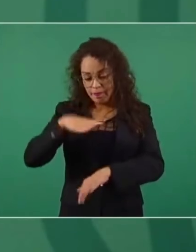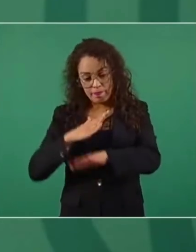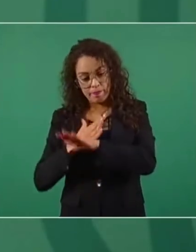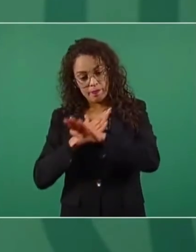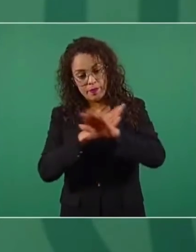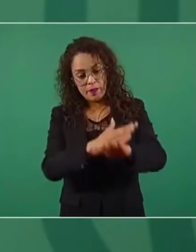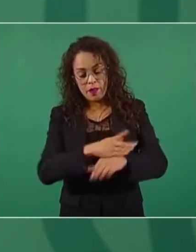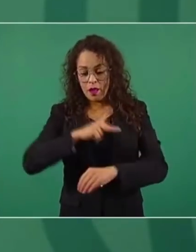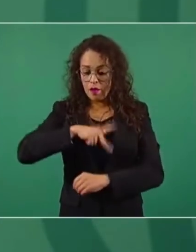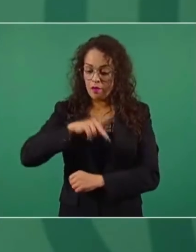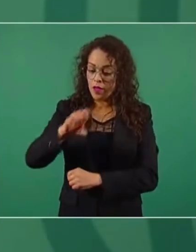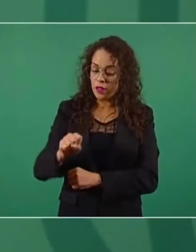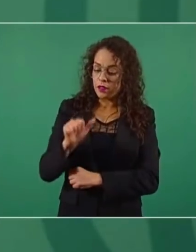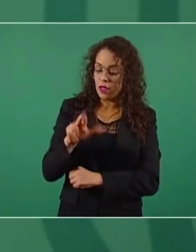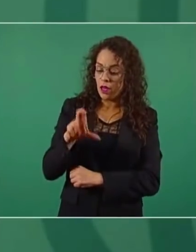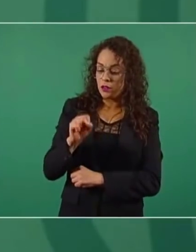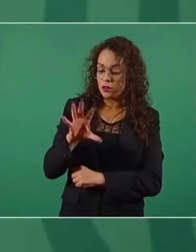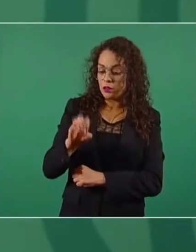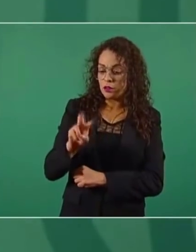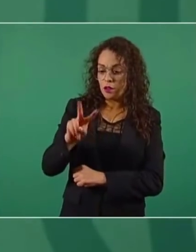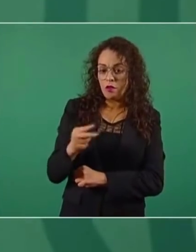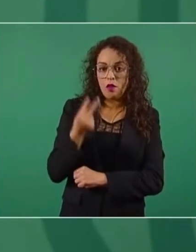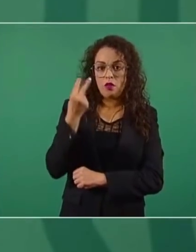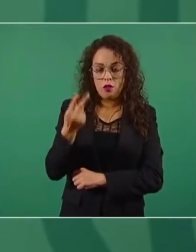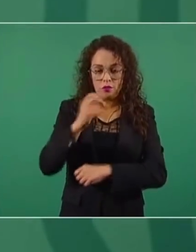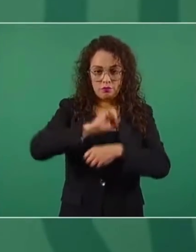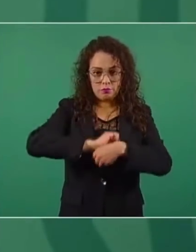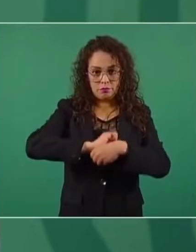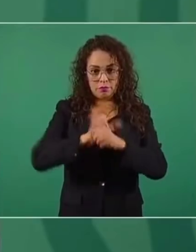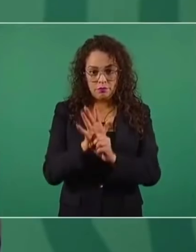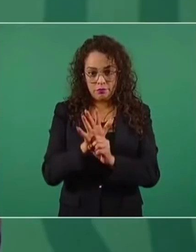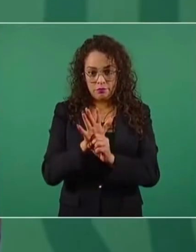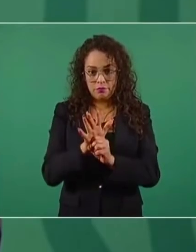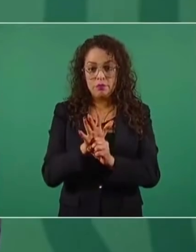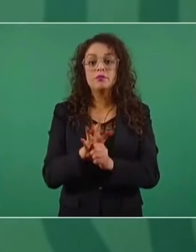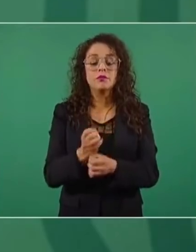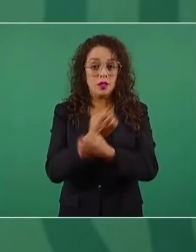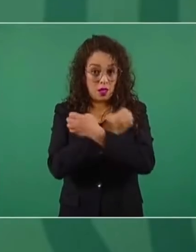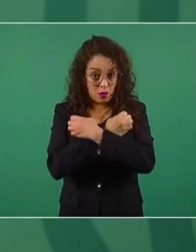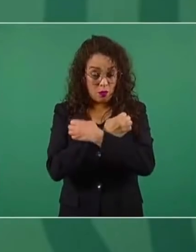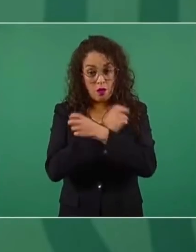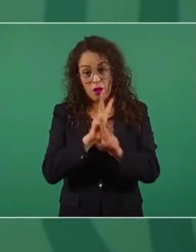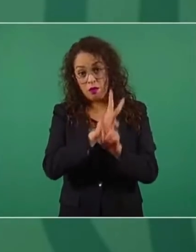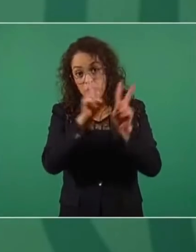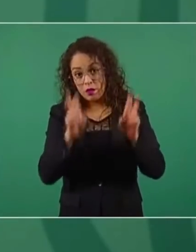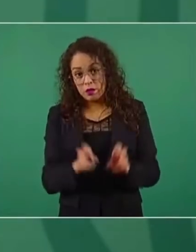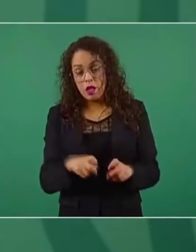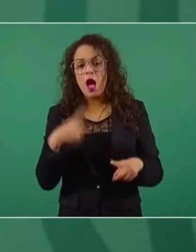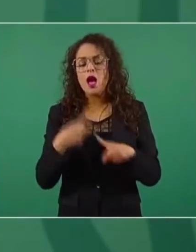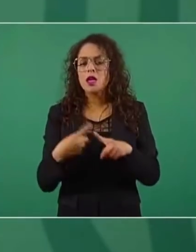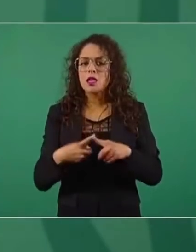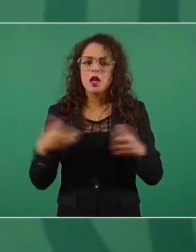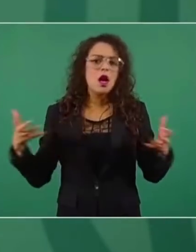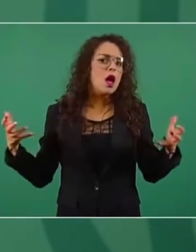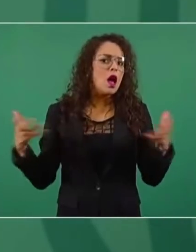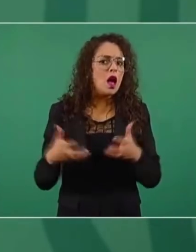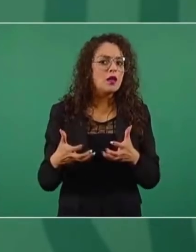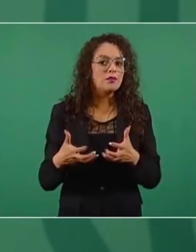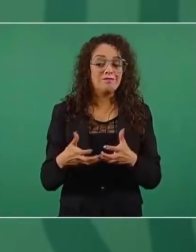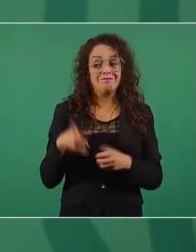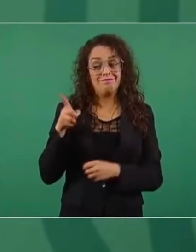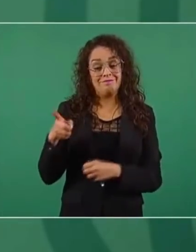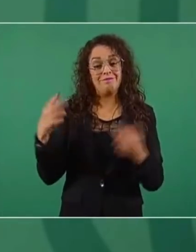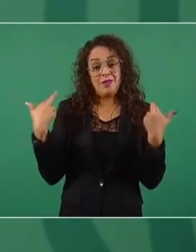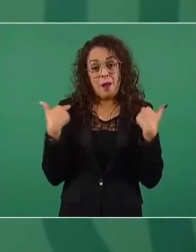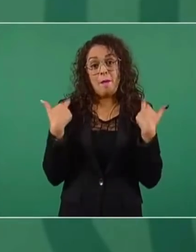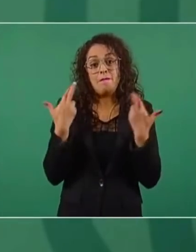COVID-19 en el sistema educativo nacional, lo han llevado a cabo los docentes al generar